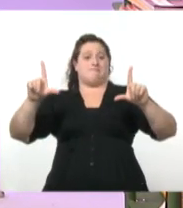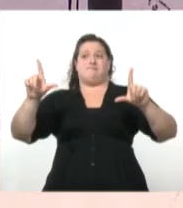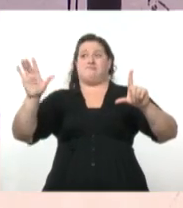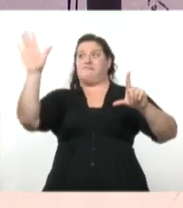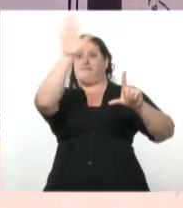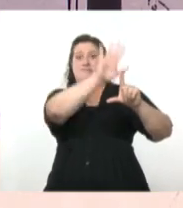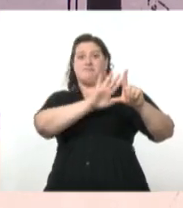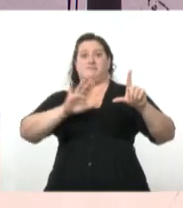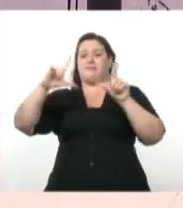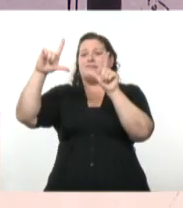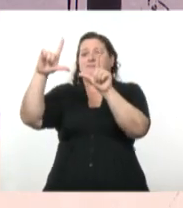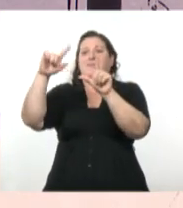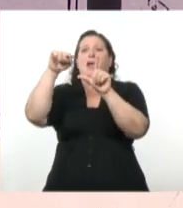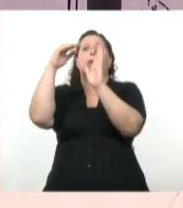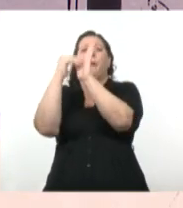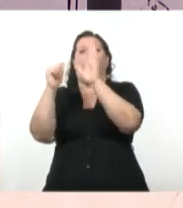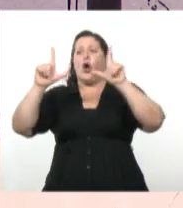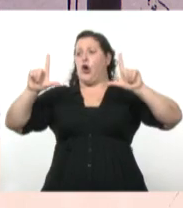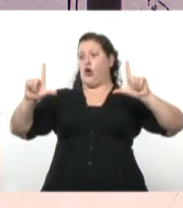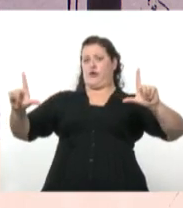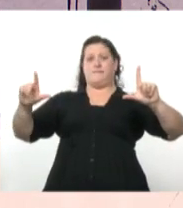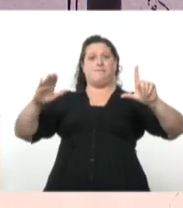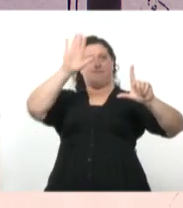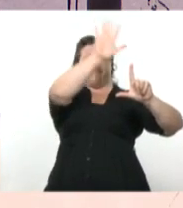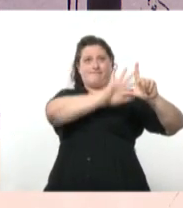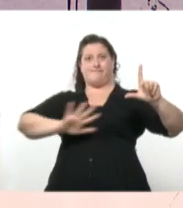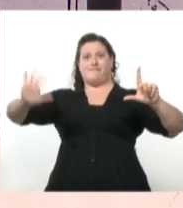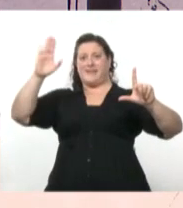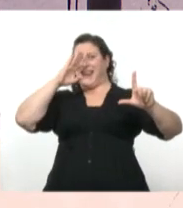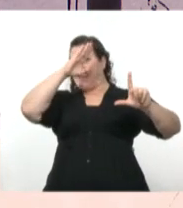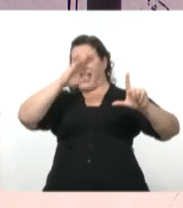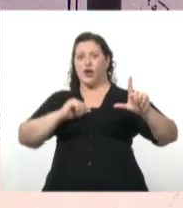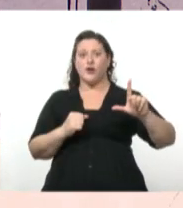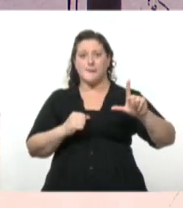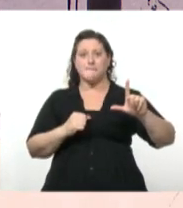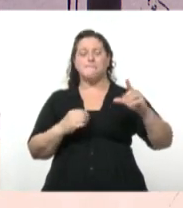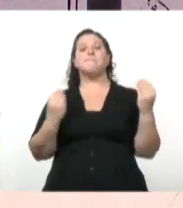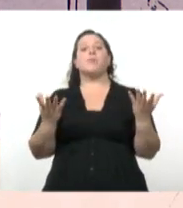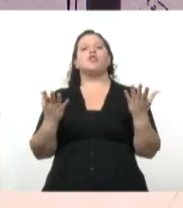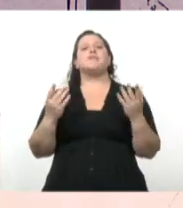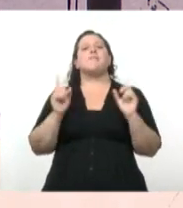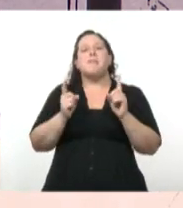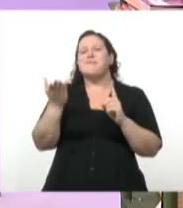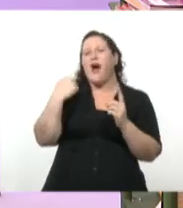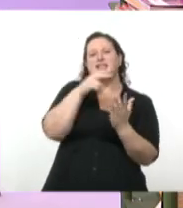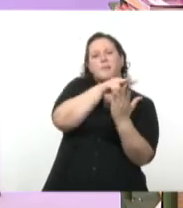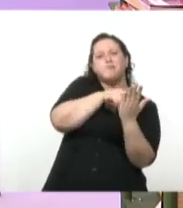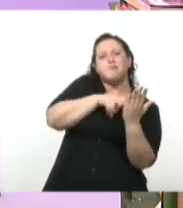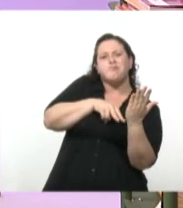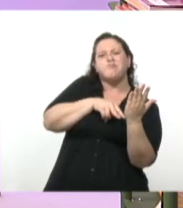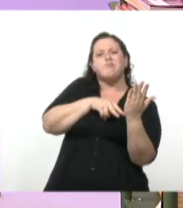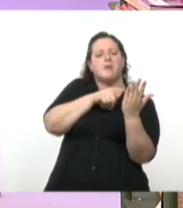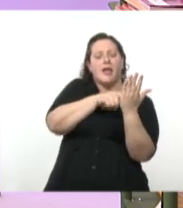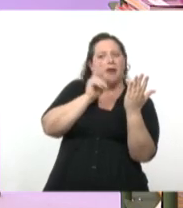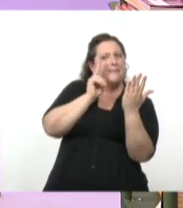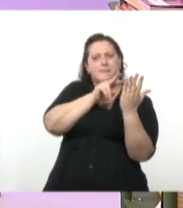de esa imagen. Entonces, ¿qué podemos pensar que está marcando de este texto que acabamos de leer? Esta cuestión de que había